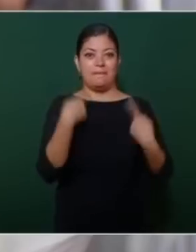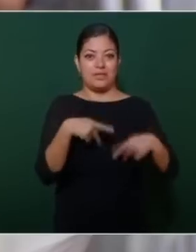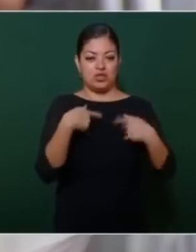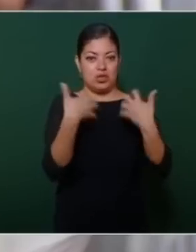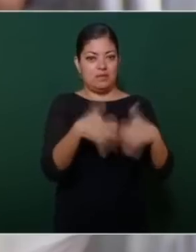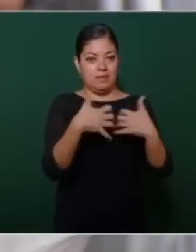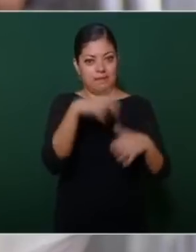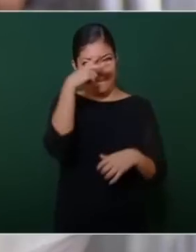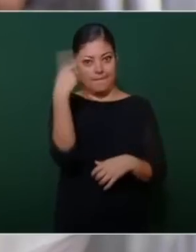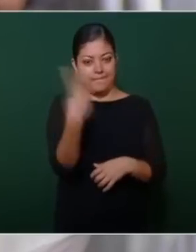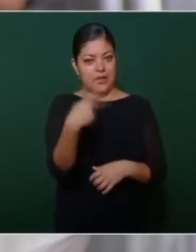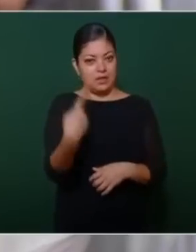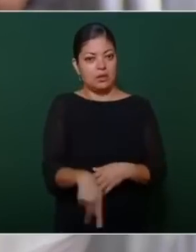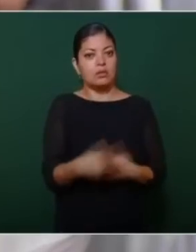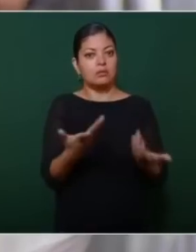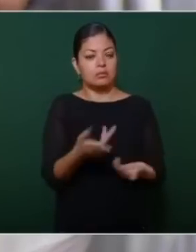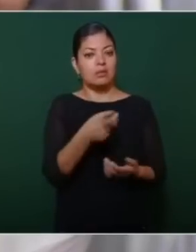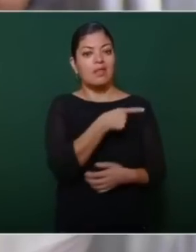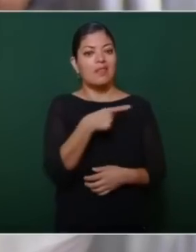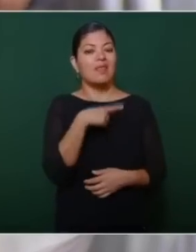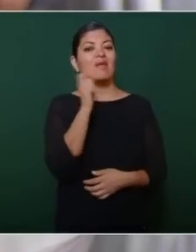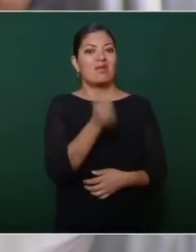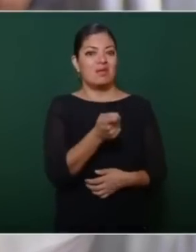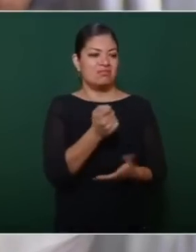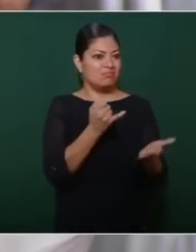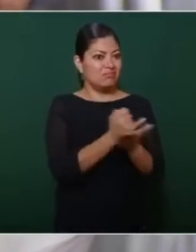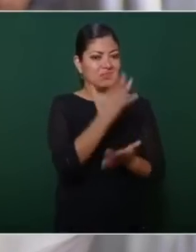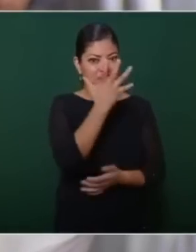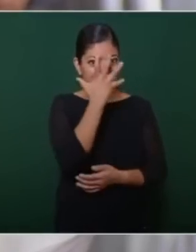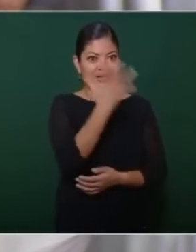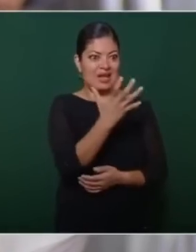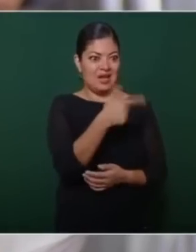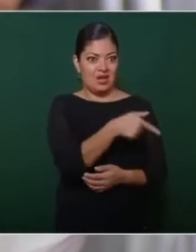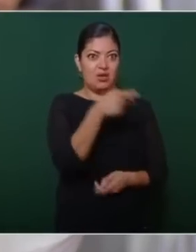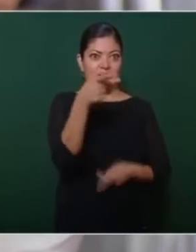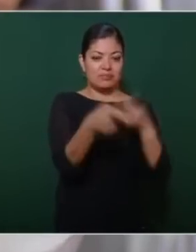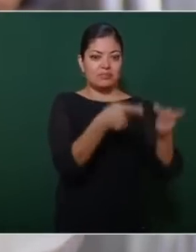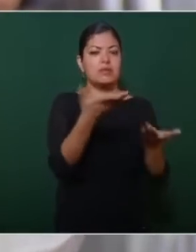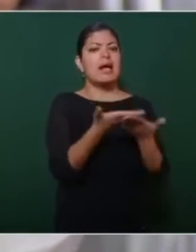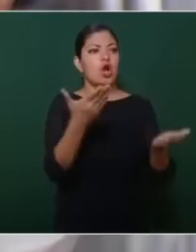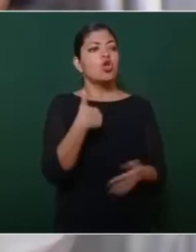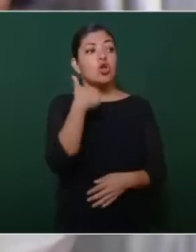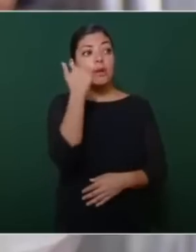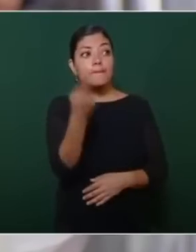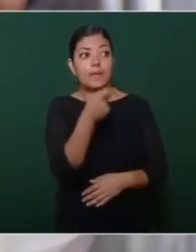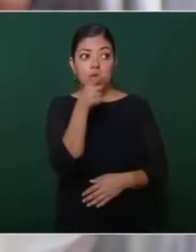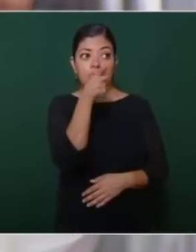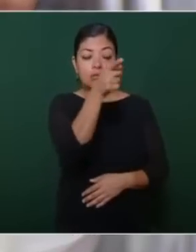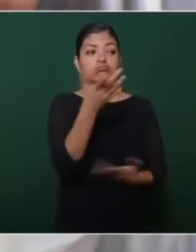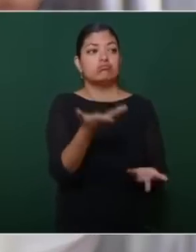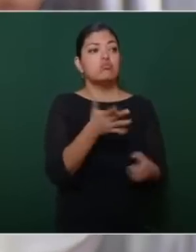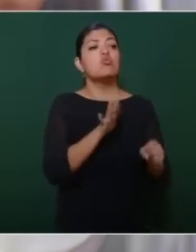hablaban de que debe haber seriedad en estas consultas. Preguntarle cuál será la estrategia